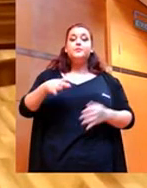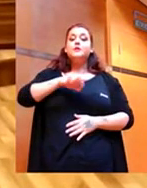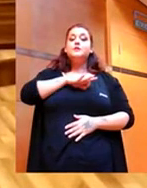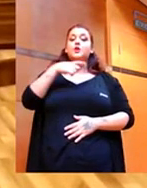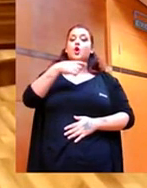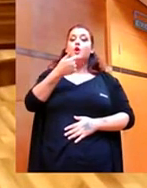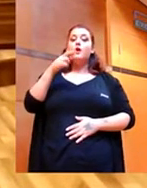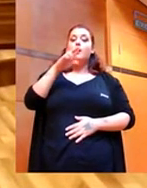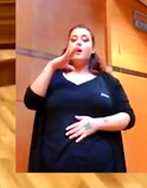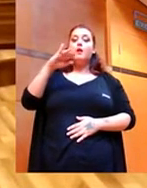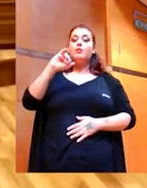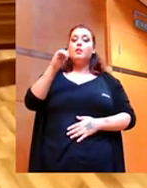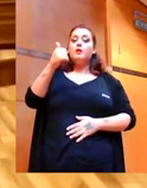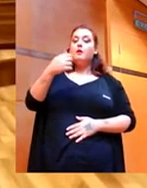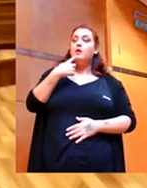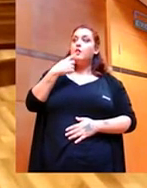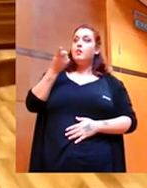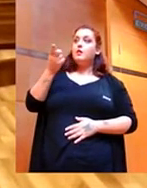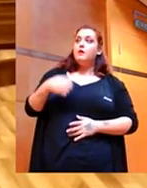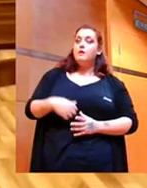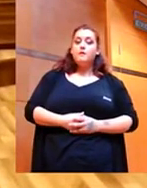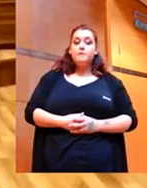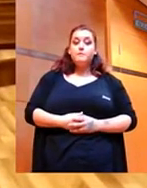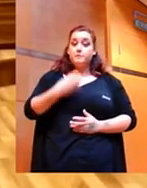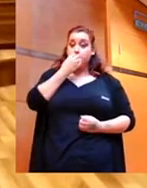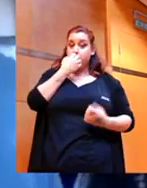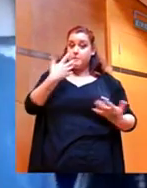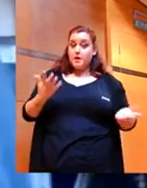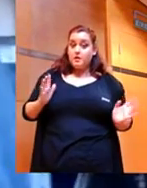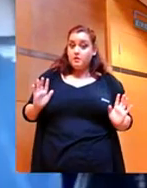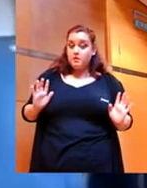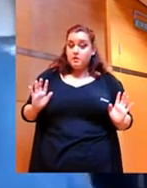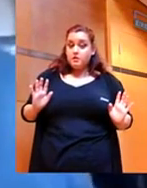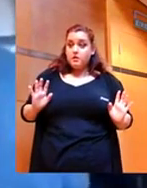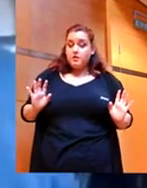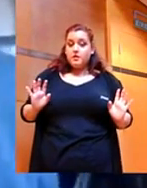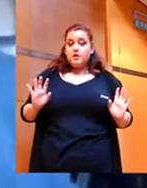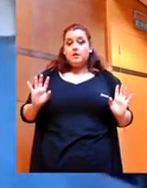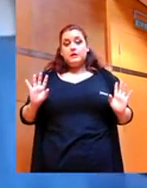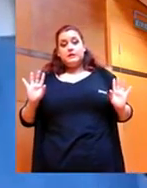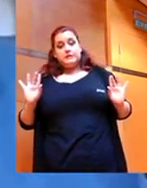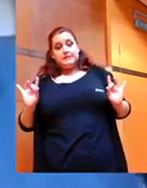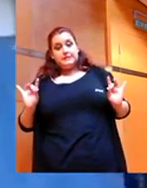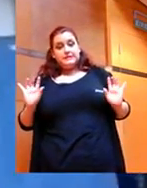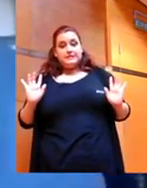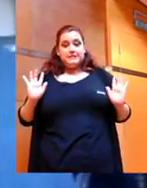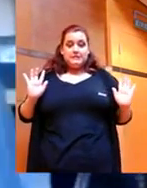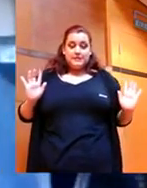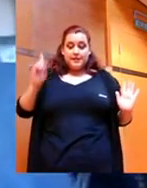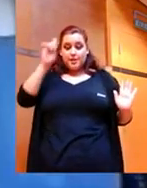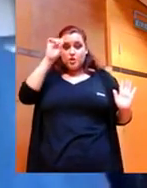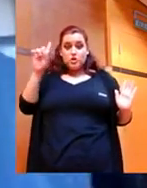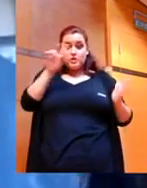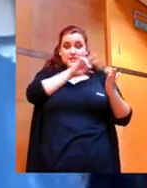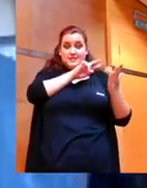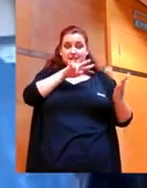García, que lo el García. le ¿Qué es lo le Sí, ya no sé si leerlo porque queda